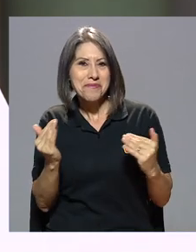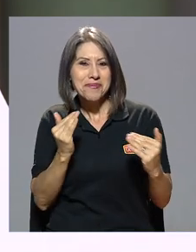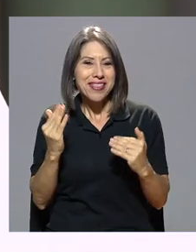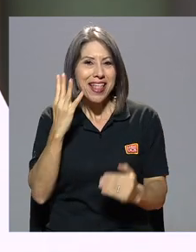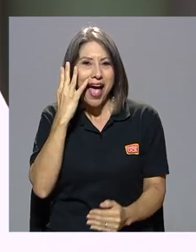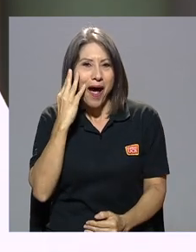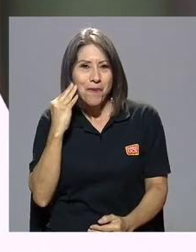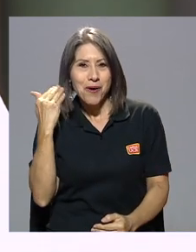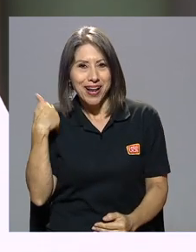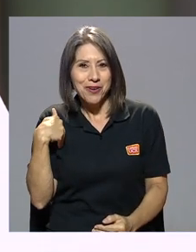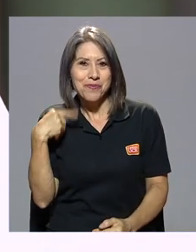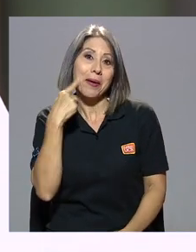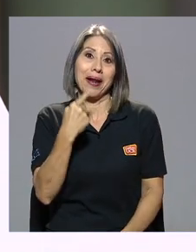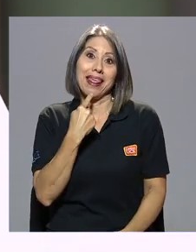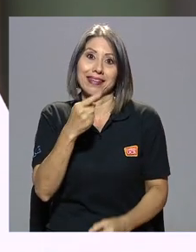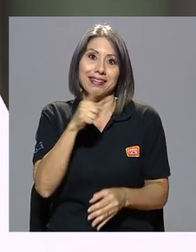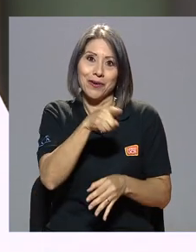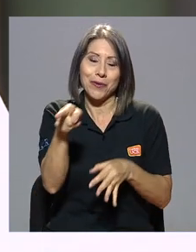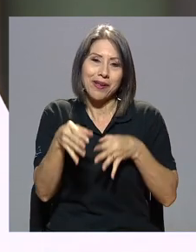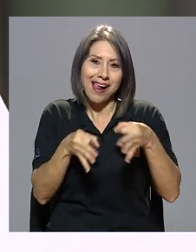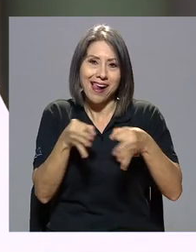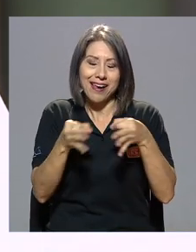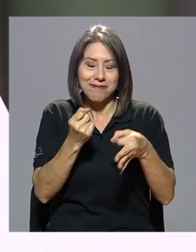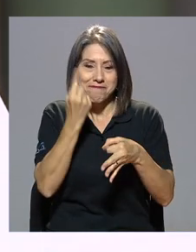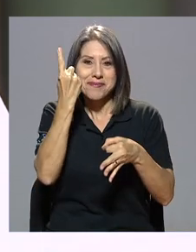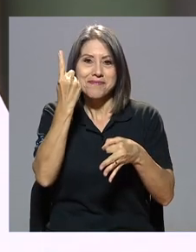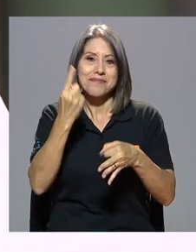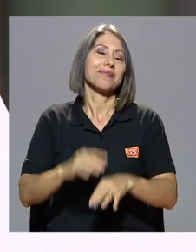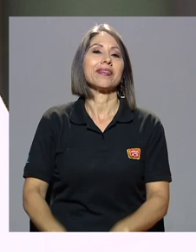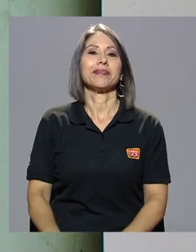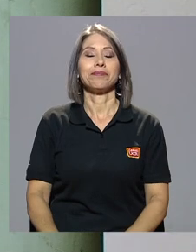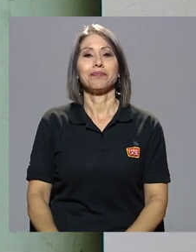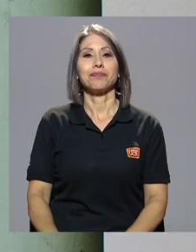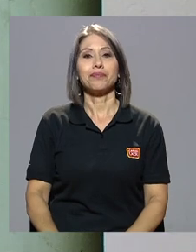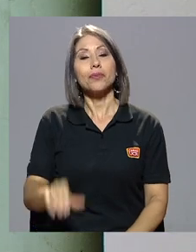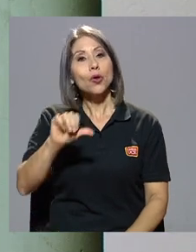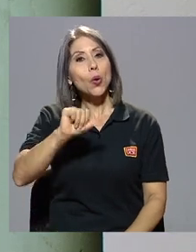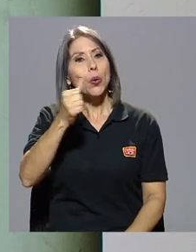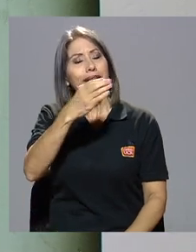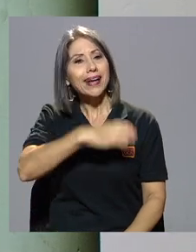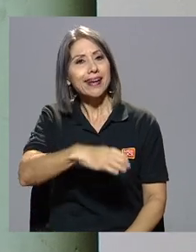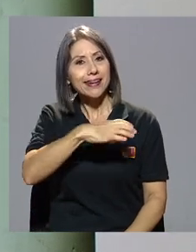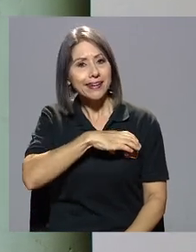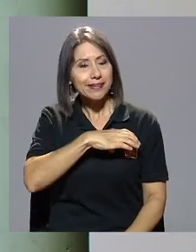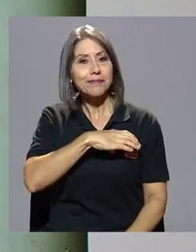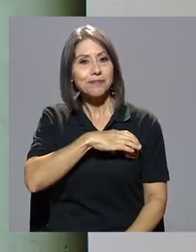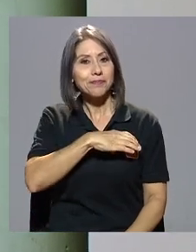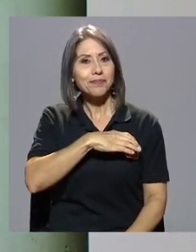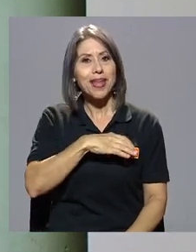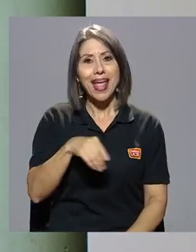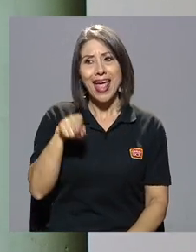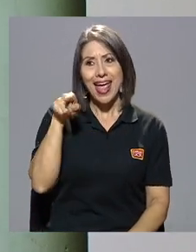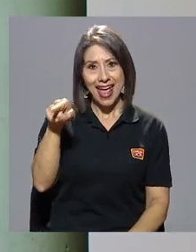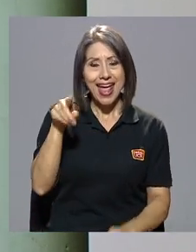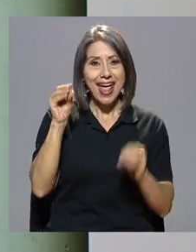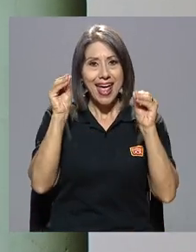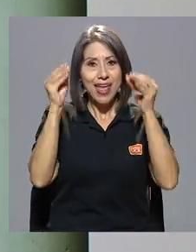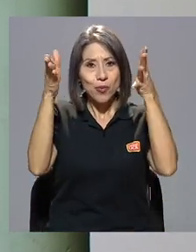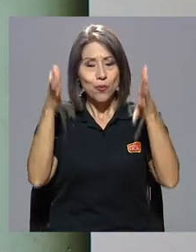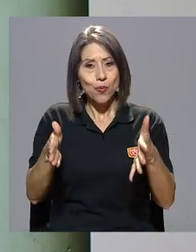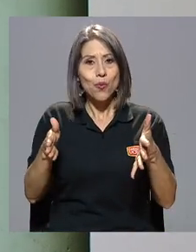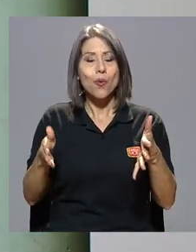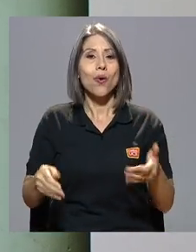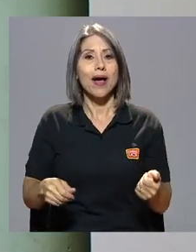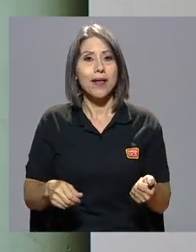abuelo, para decirlo de alguna forma. Y la otra característica es que, educador,